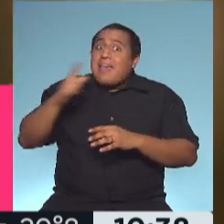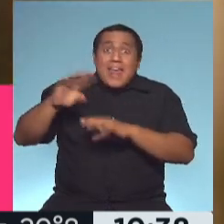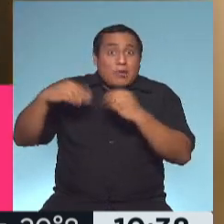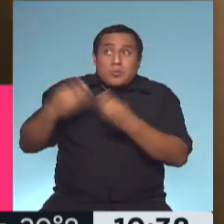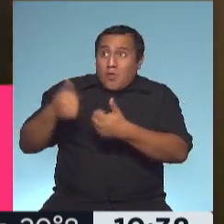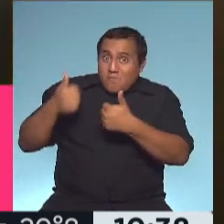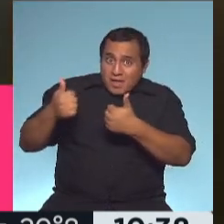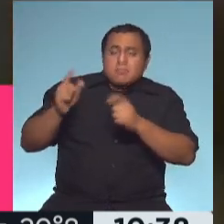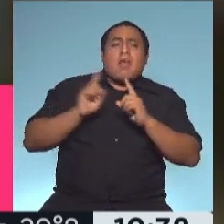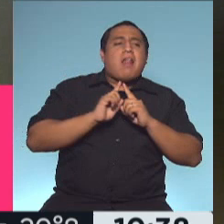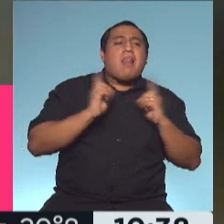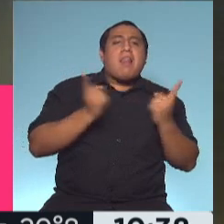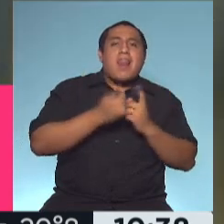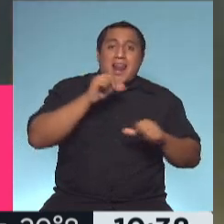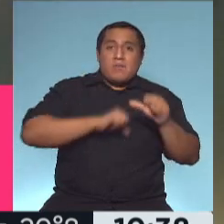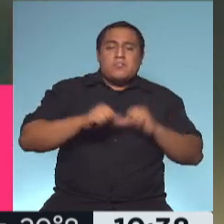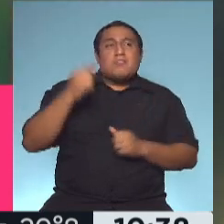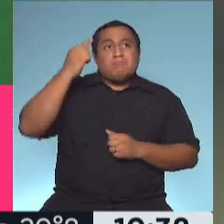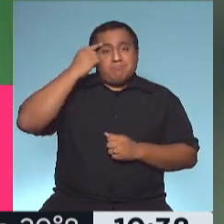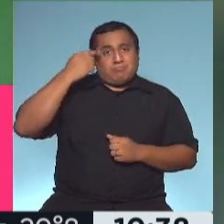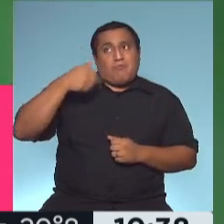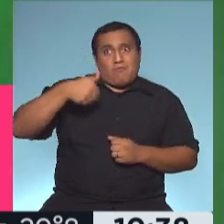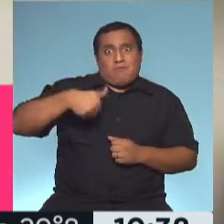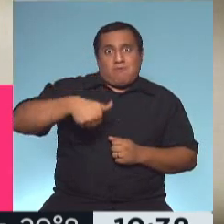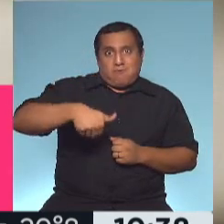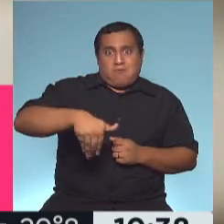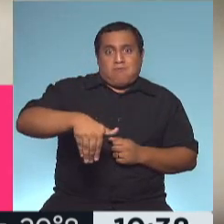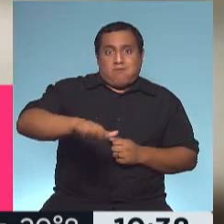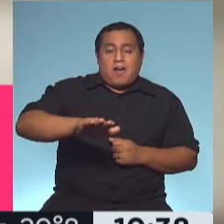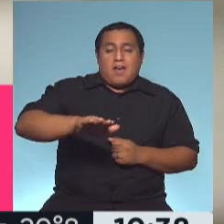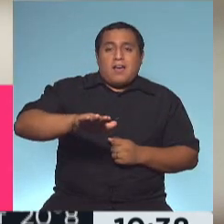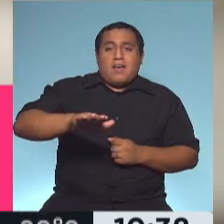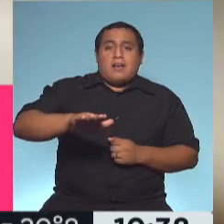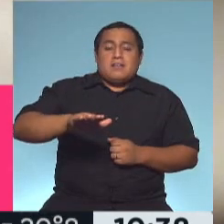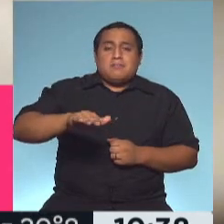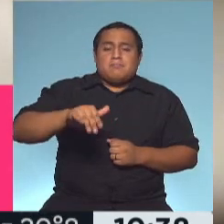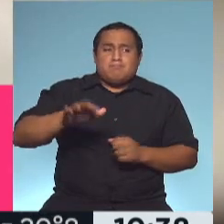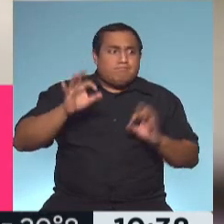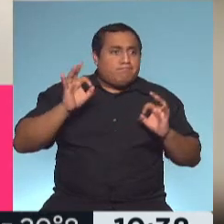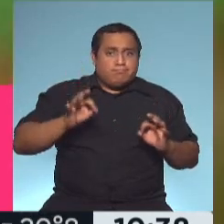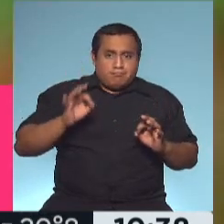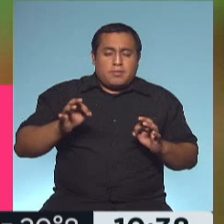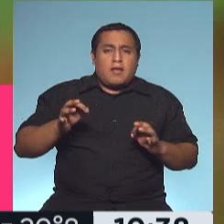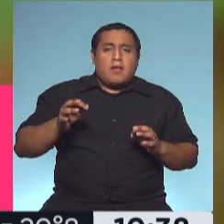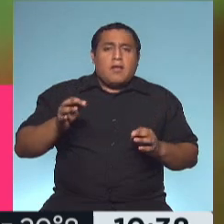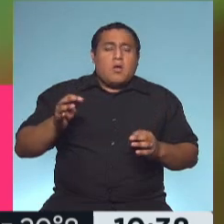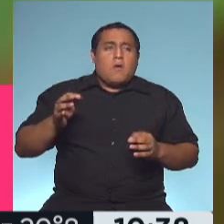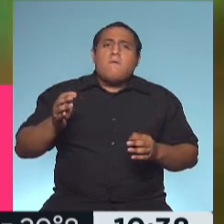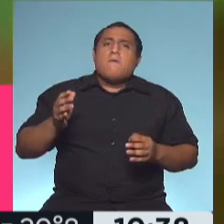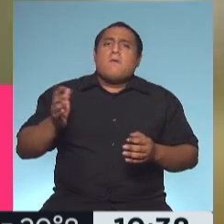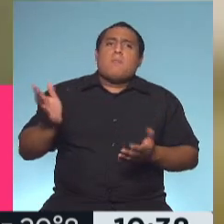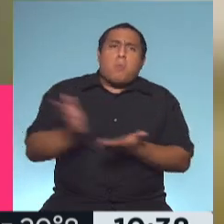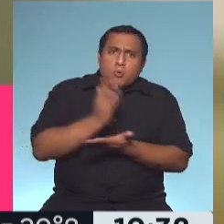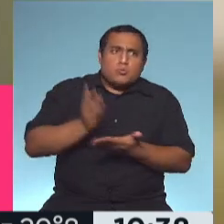desde el laboratorio, es que empiecen a poder ya, a estar en condiciones de vender, de comercializar la vacuna,